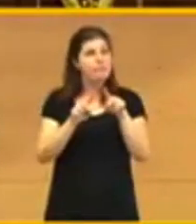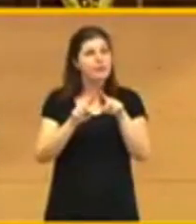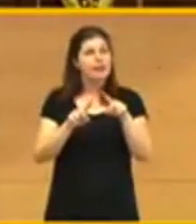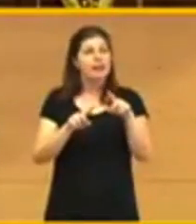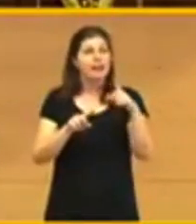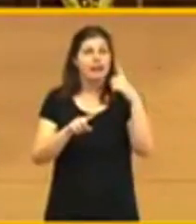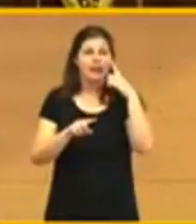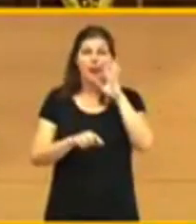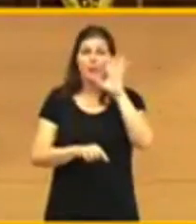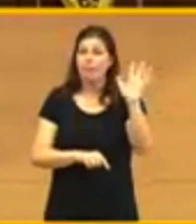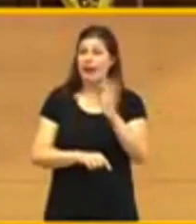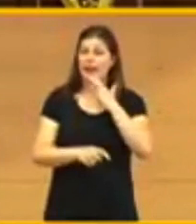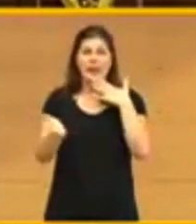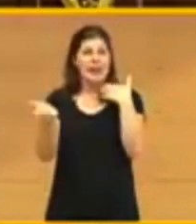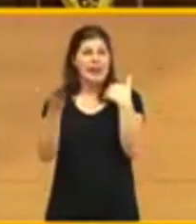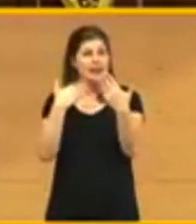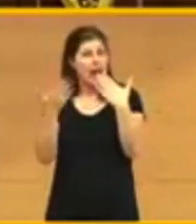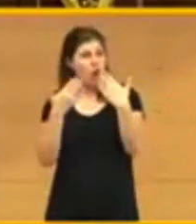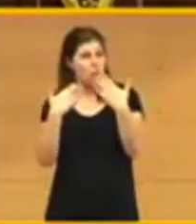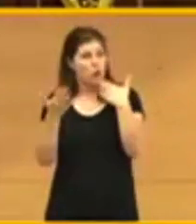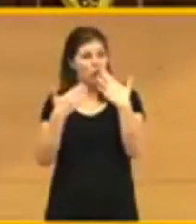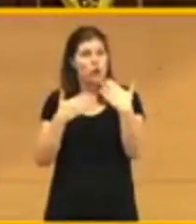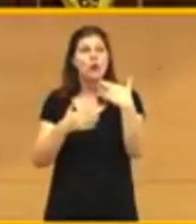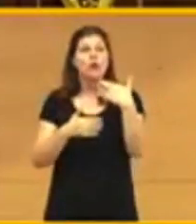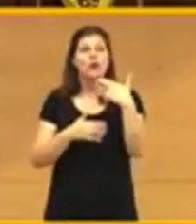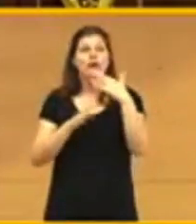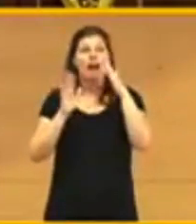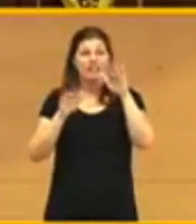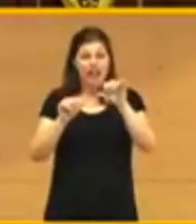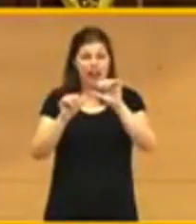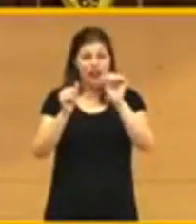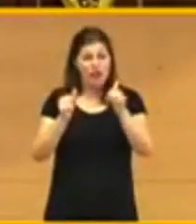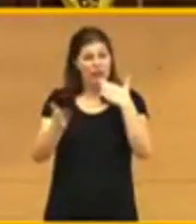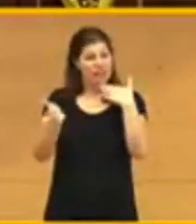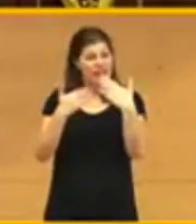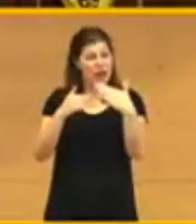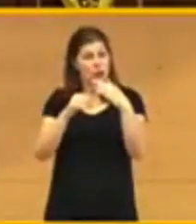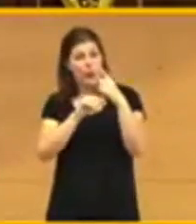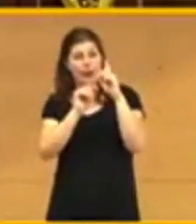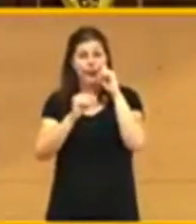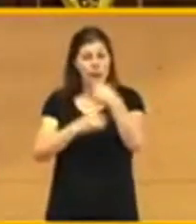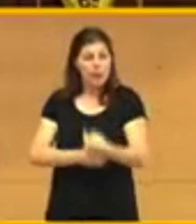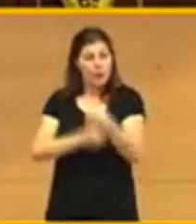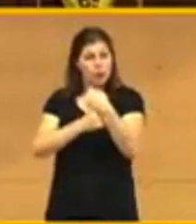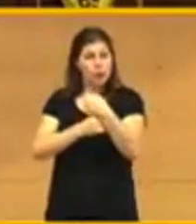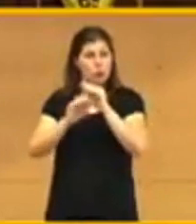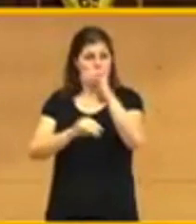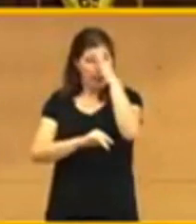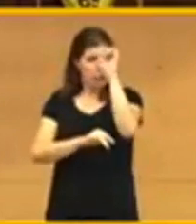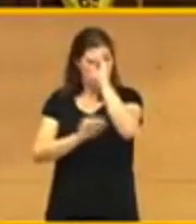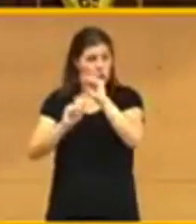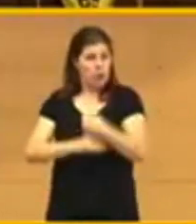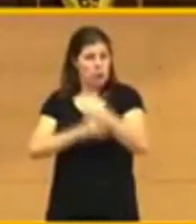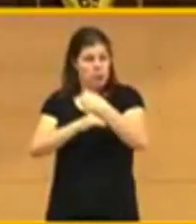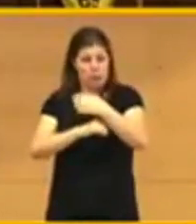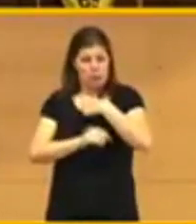un diálogo equívoco, la imposición unilateral de puntos de vista que se saben imposibles de aceptar por